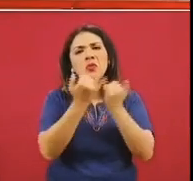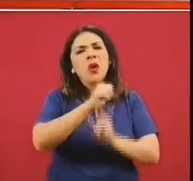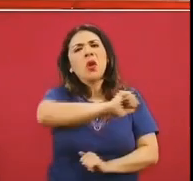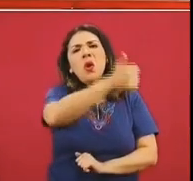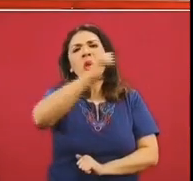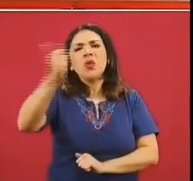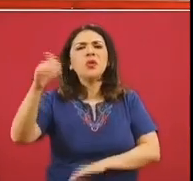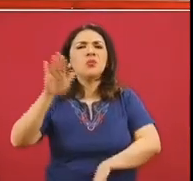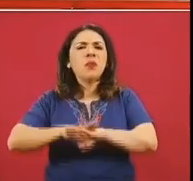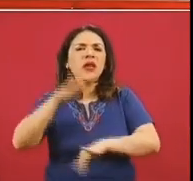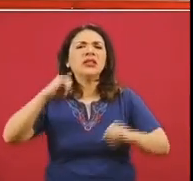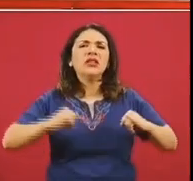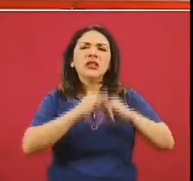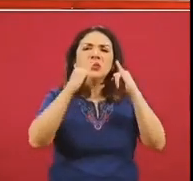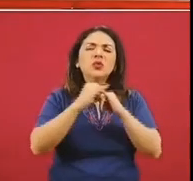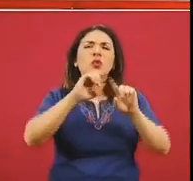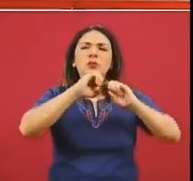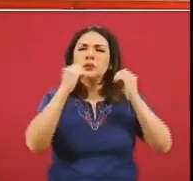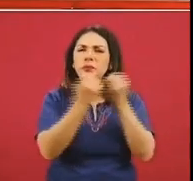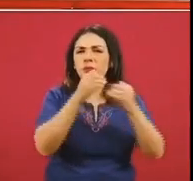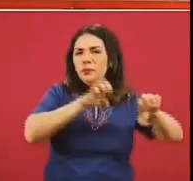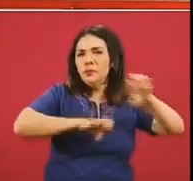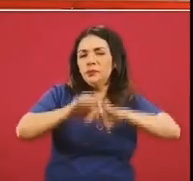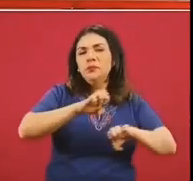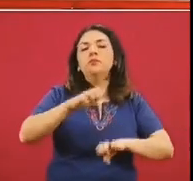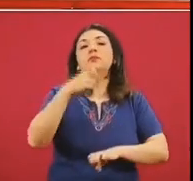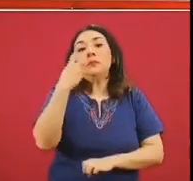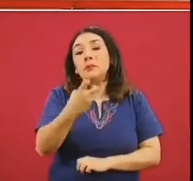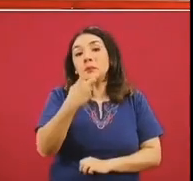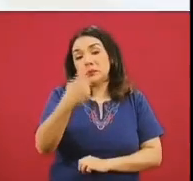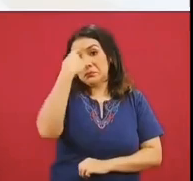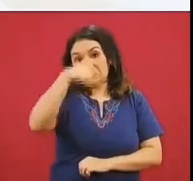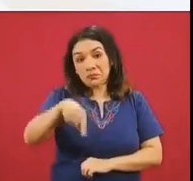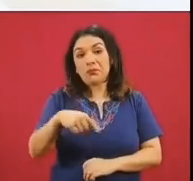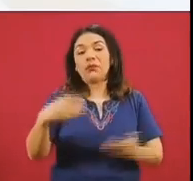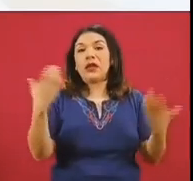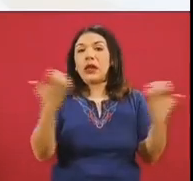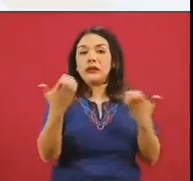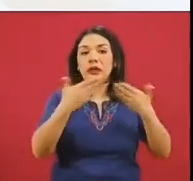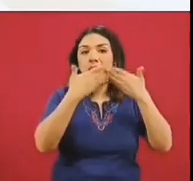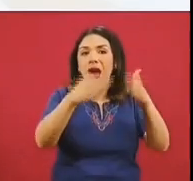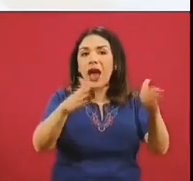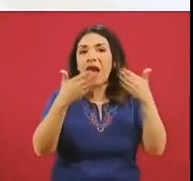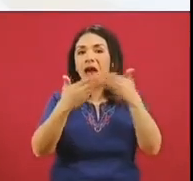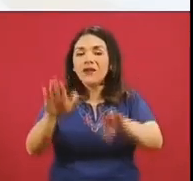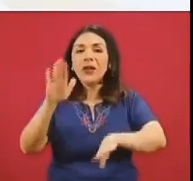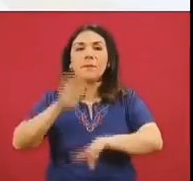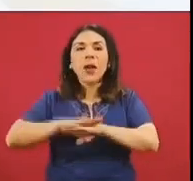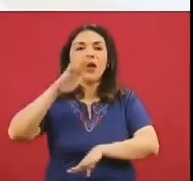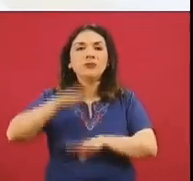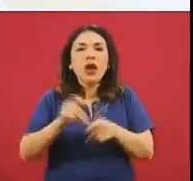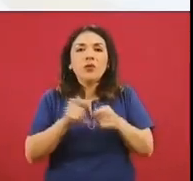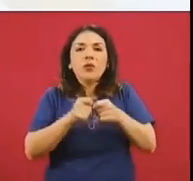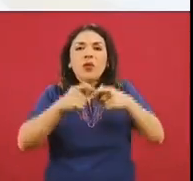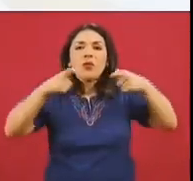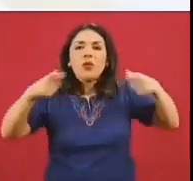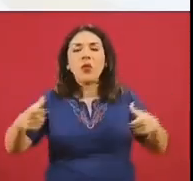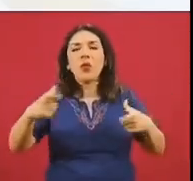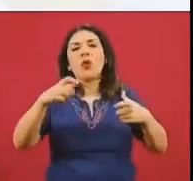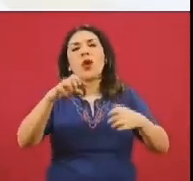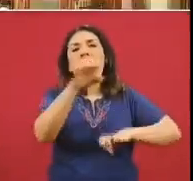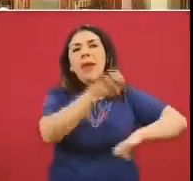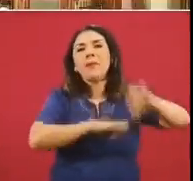organizaciones empresariales precisamente para abrir cada vez más el programa a más